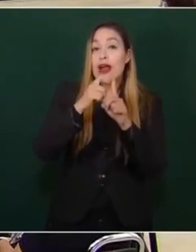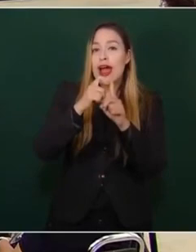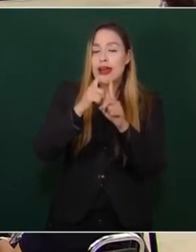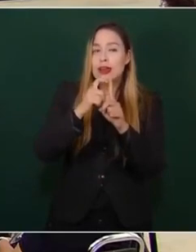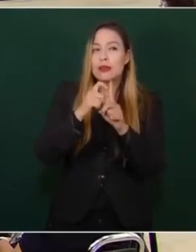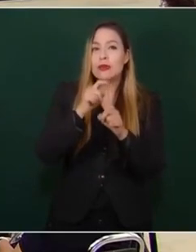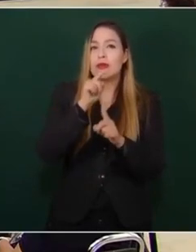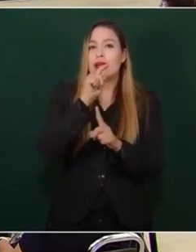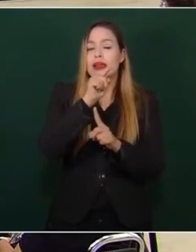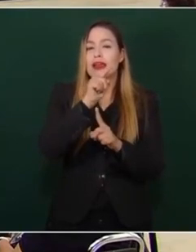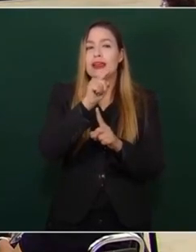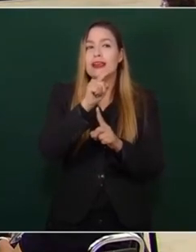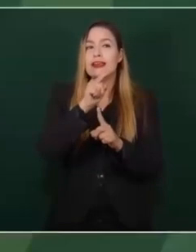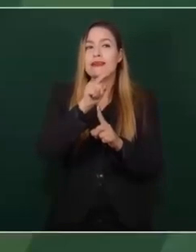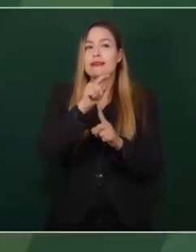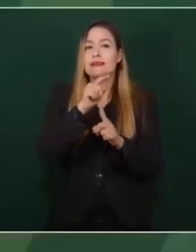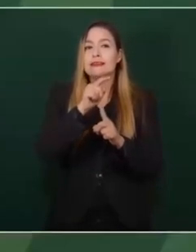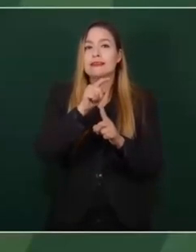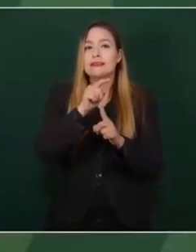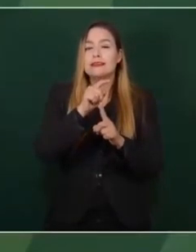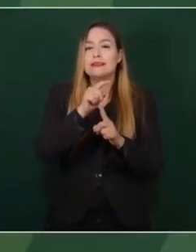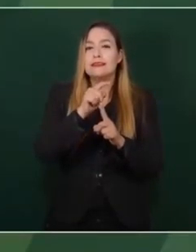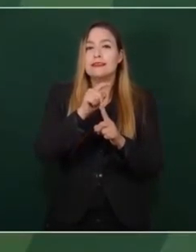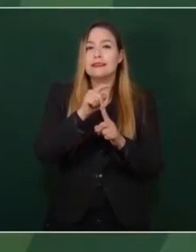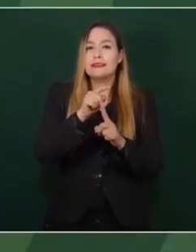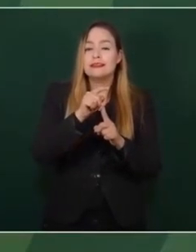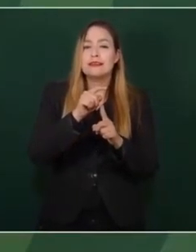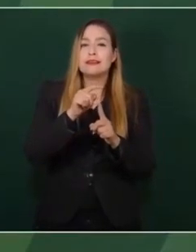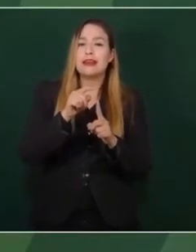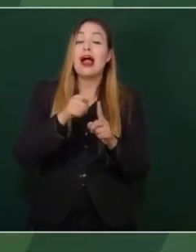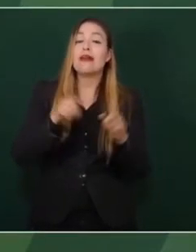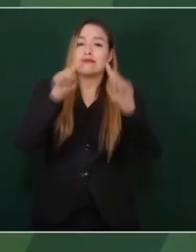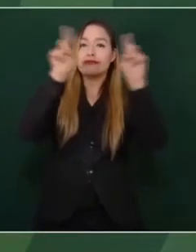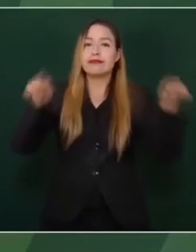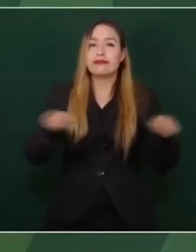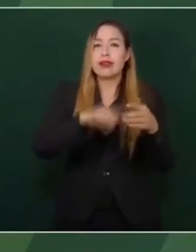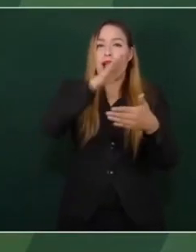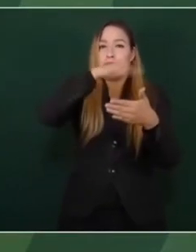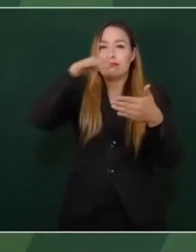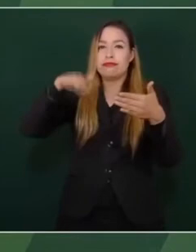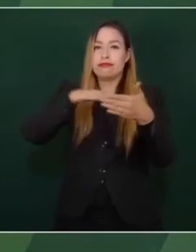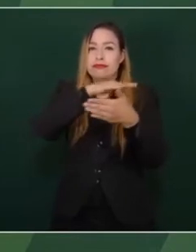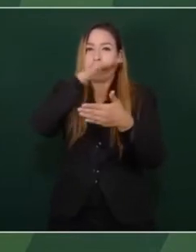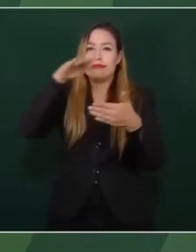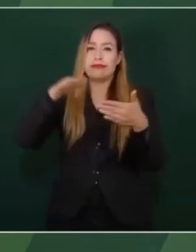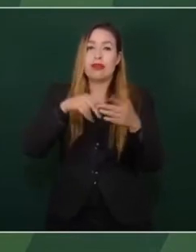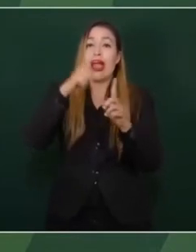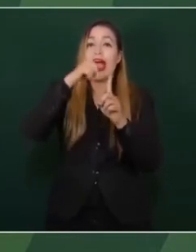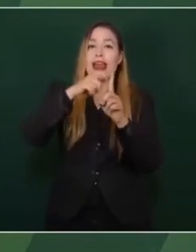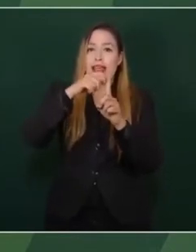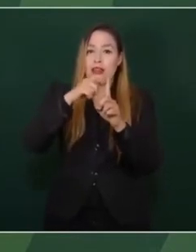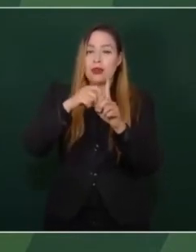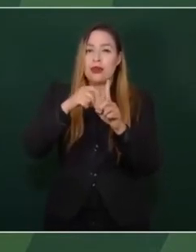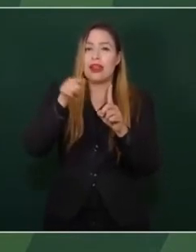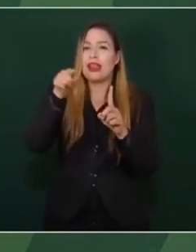muralista José Clemente Orozco de